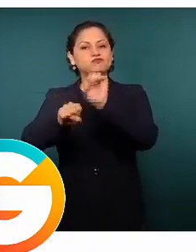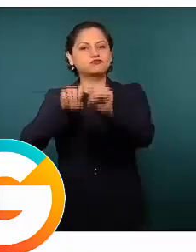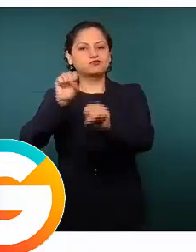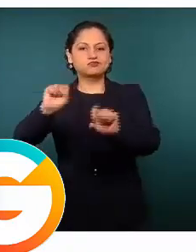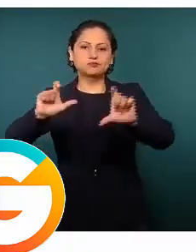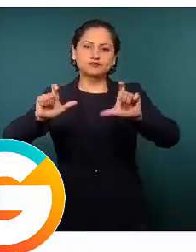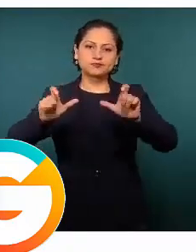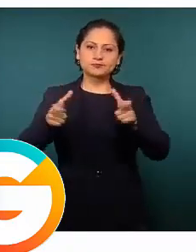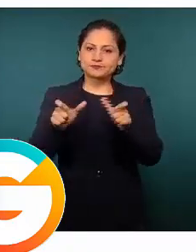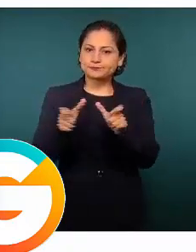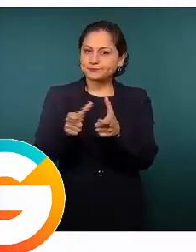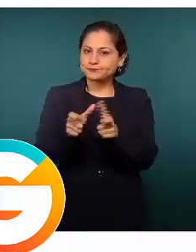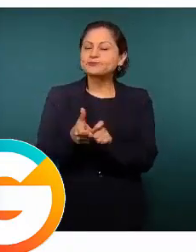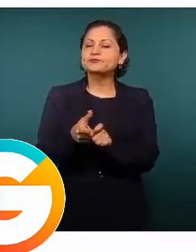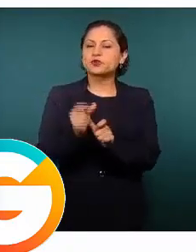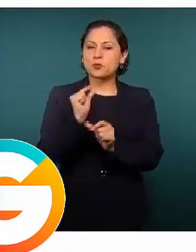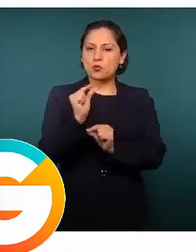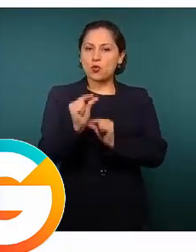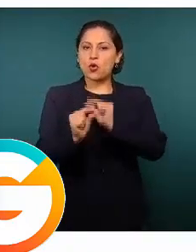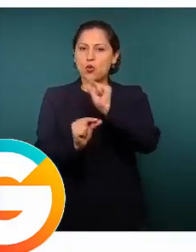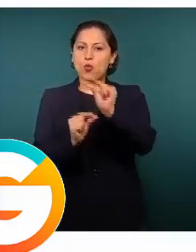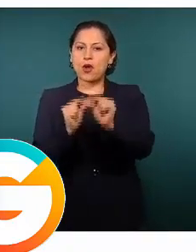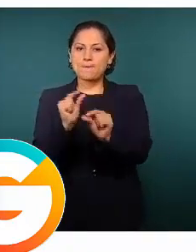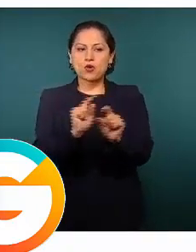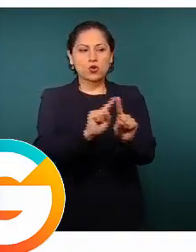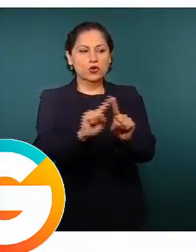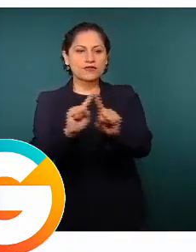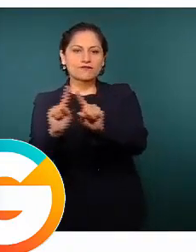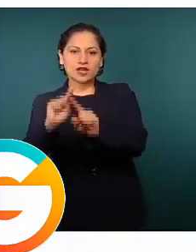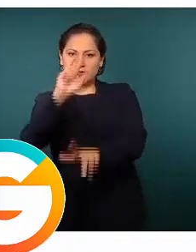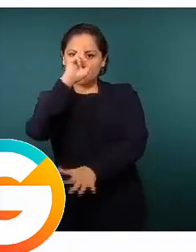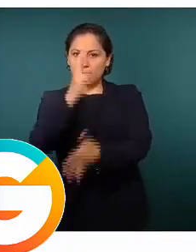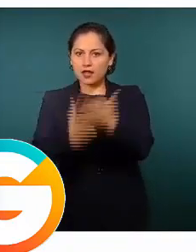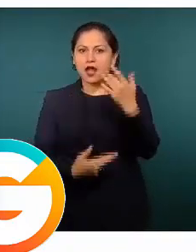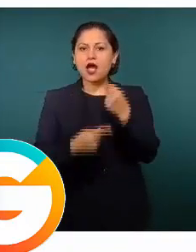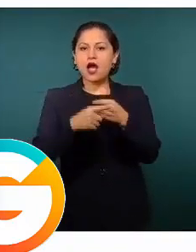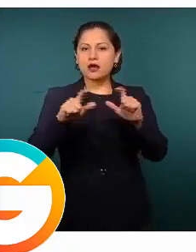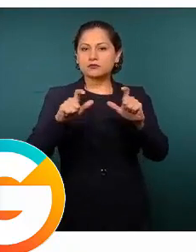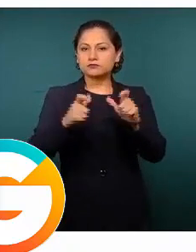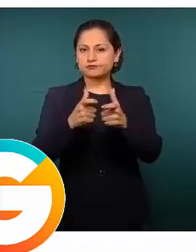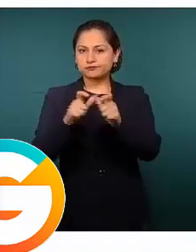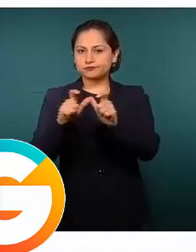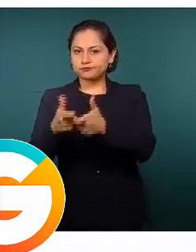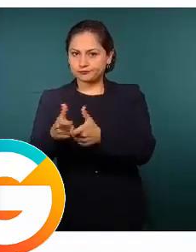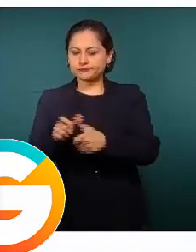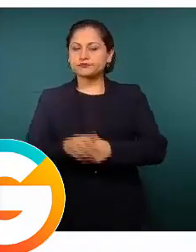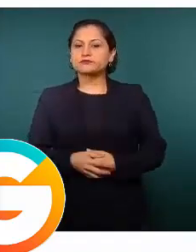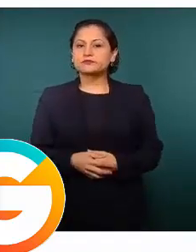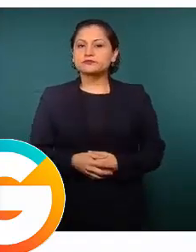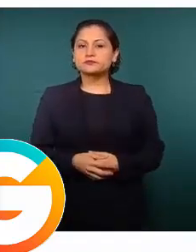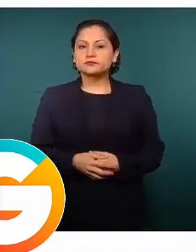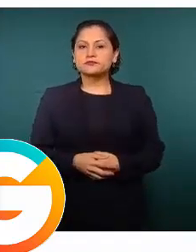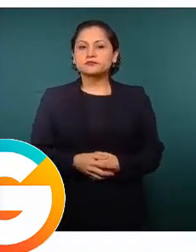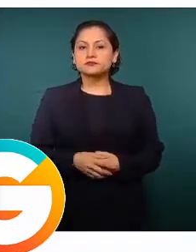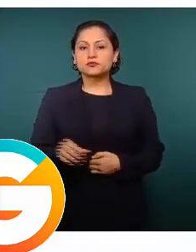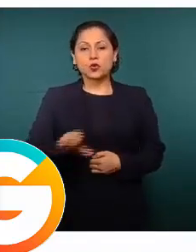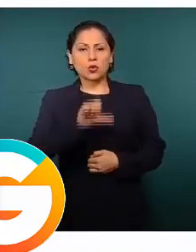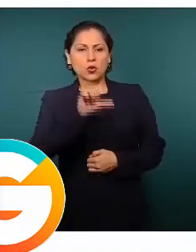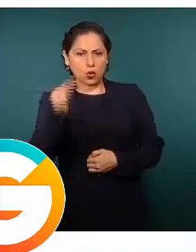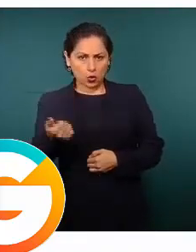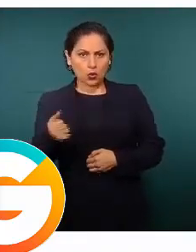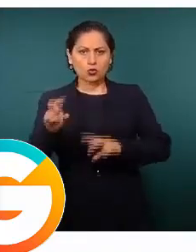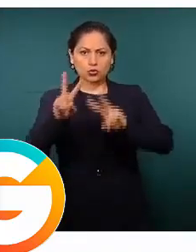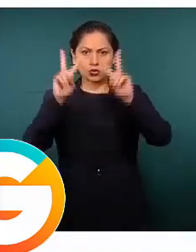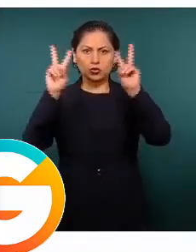tendencia hacia la baja presentándose con mayor regularidad. Si consideramos la que sigue, por favor, los homicidios